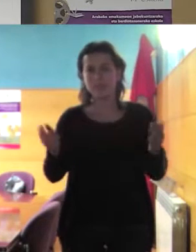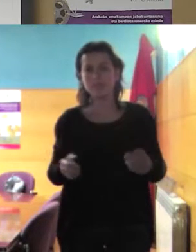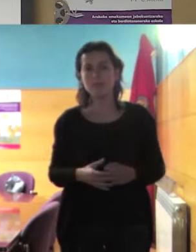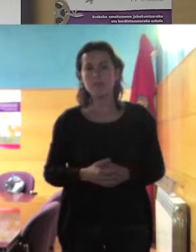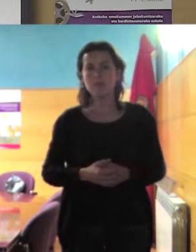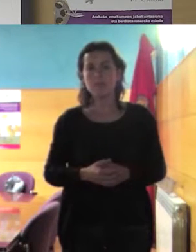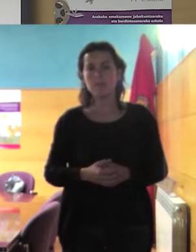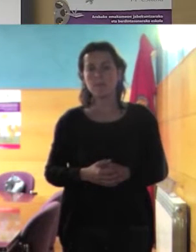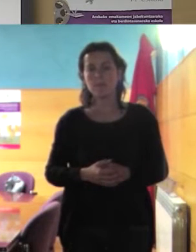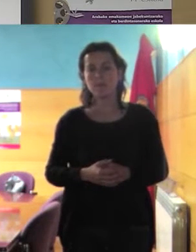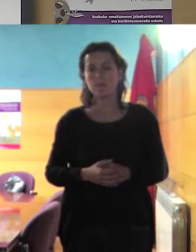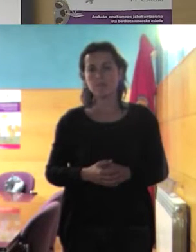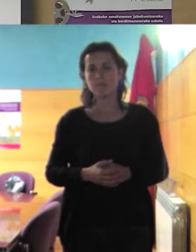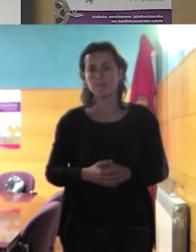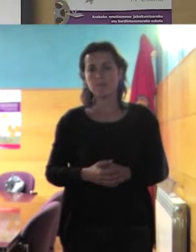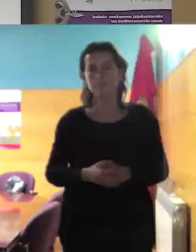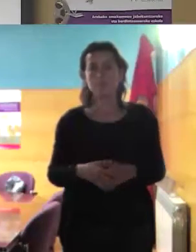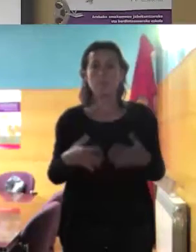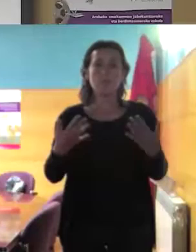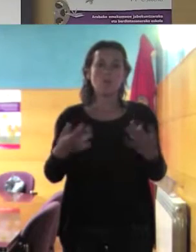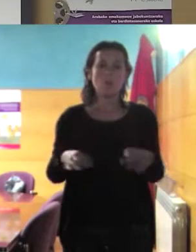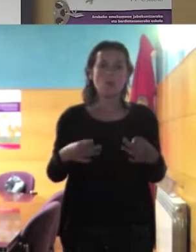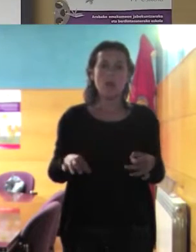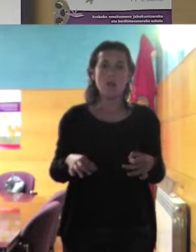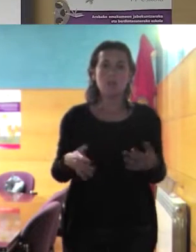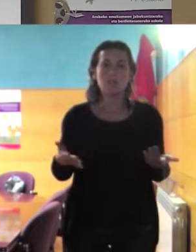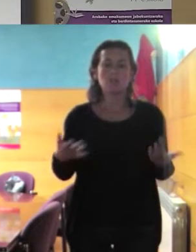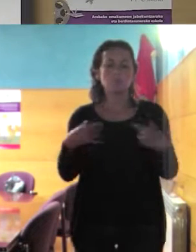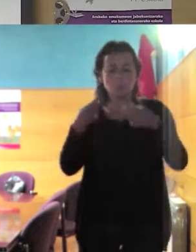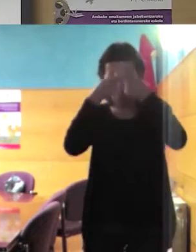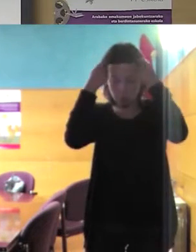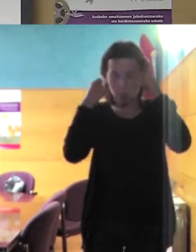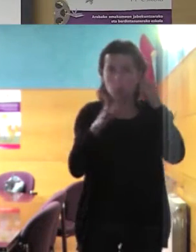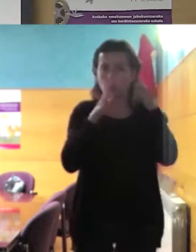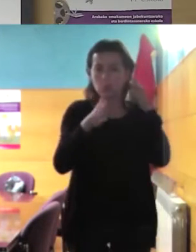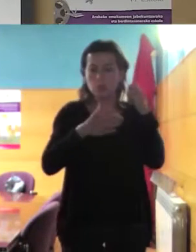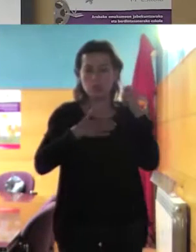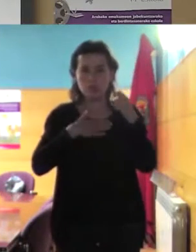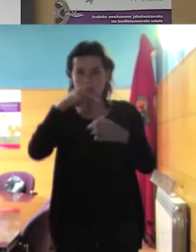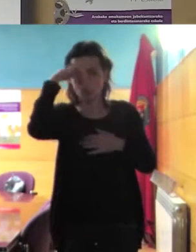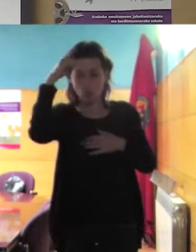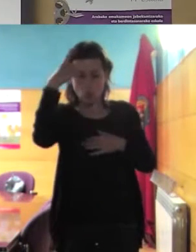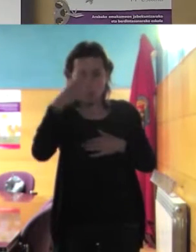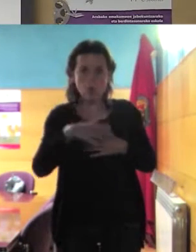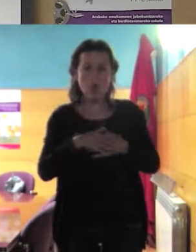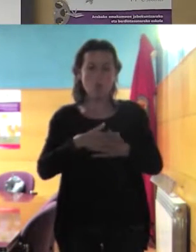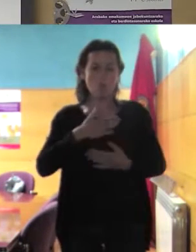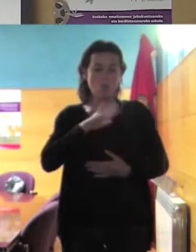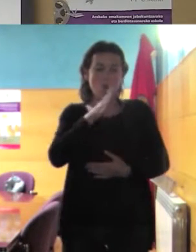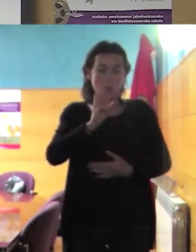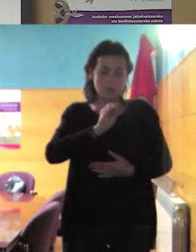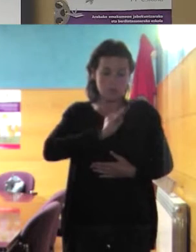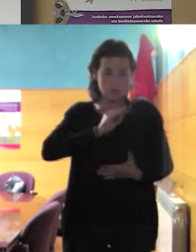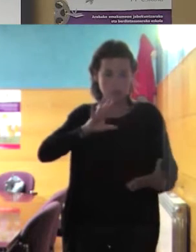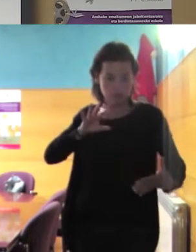opciones anteriores lo corriente es eso que lo llevo porque es cultural es forma parte de mi identidad y